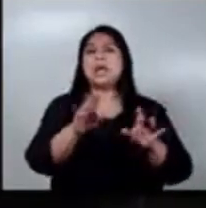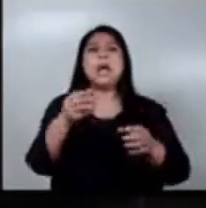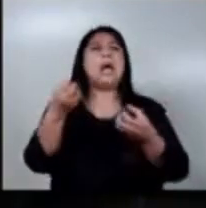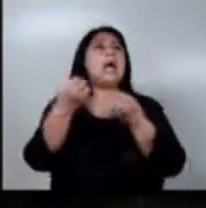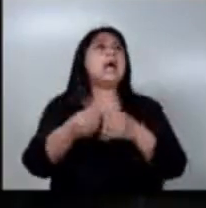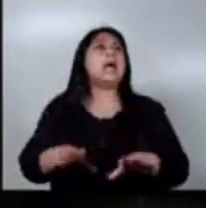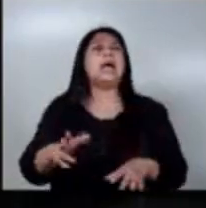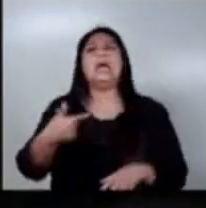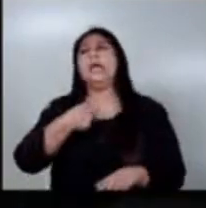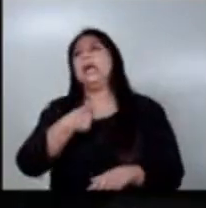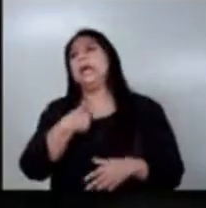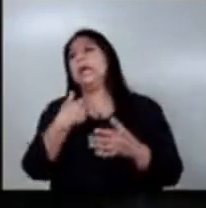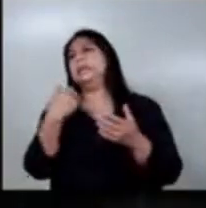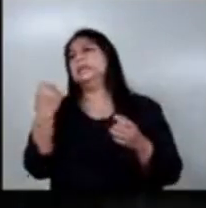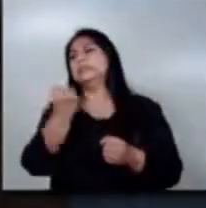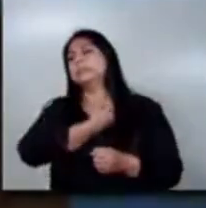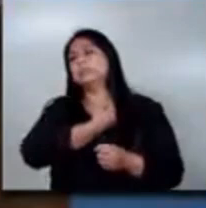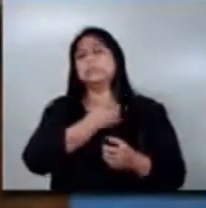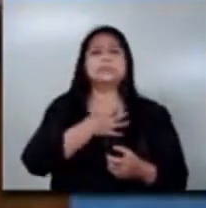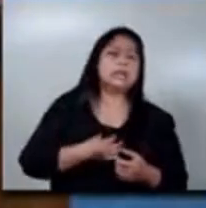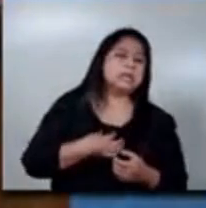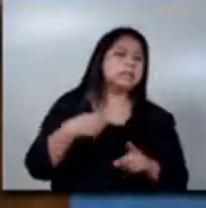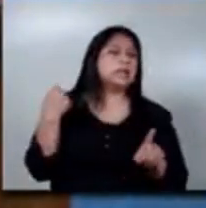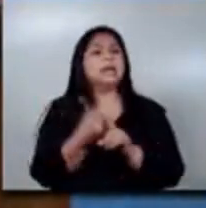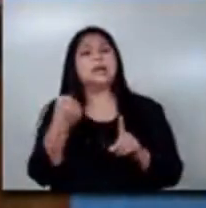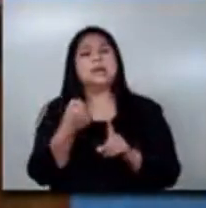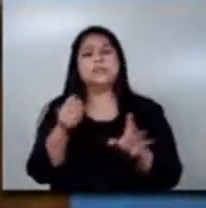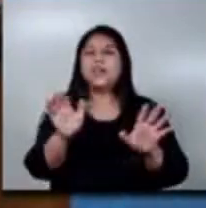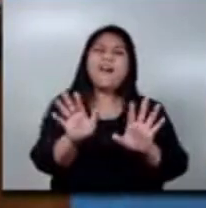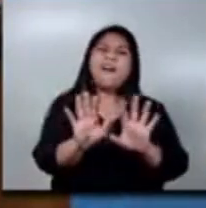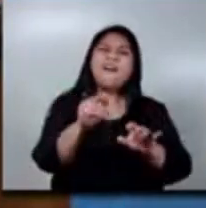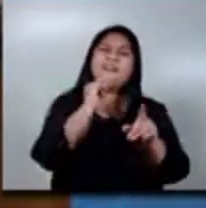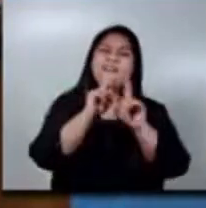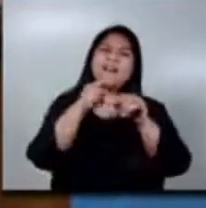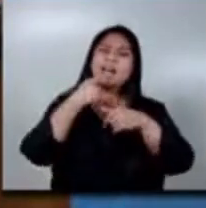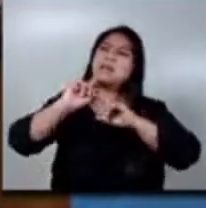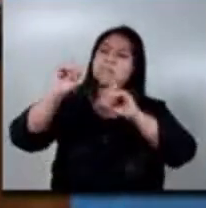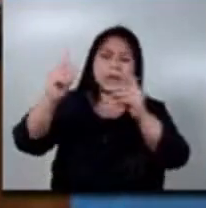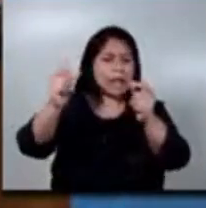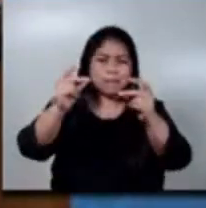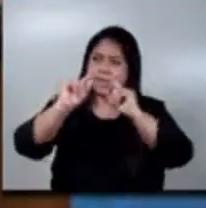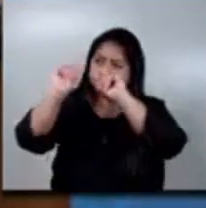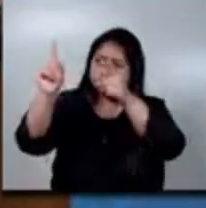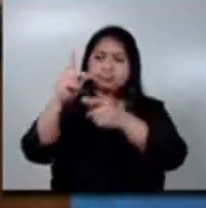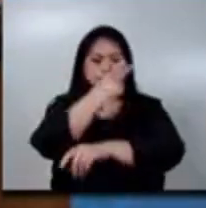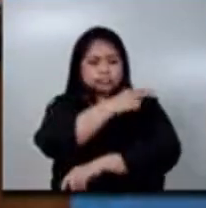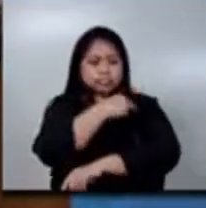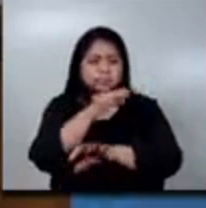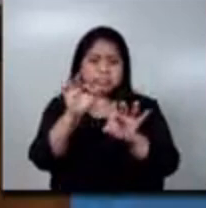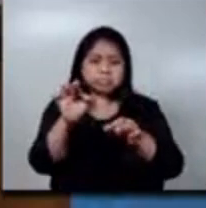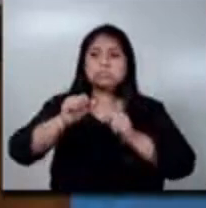si llegan a tiempo, entre más rápido se atienda, la evolución puede ser mejor, su mantenimiento puede ser mejor,